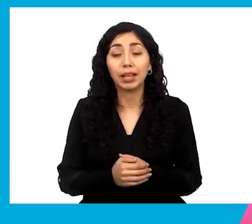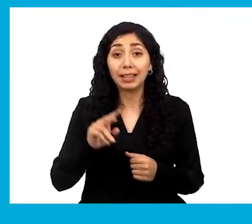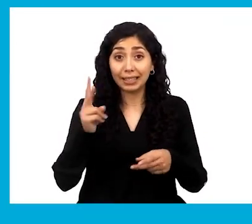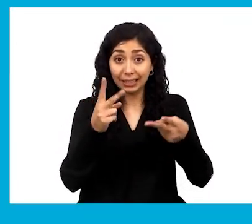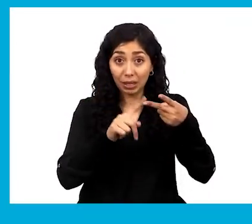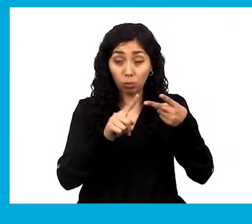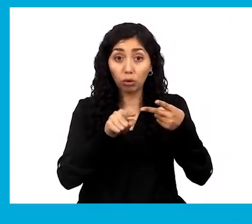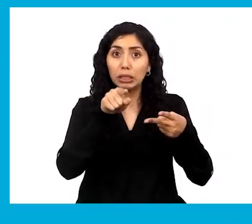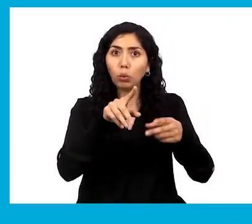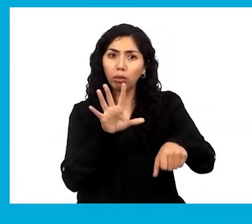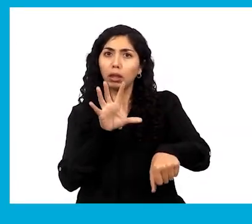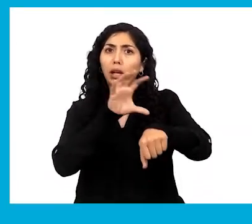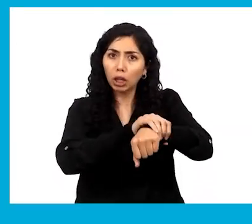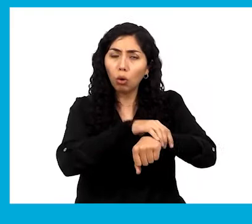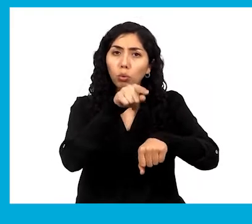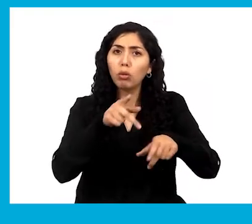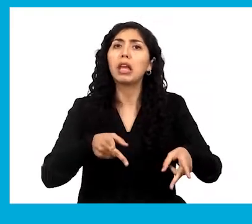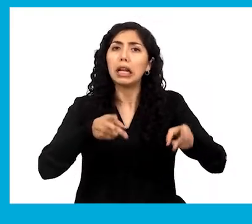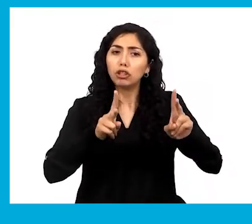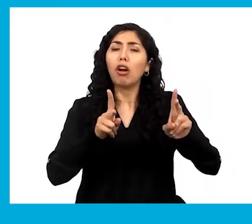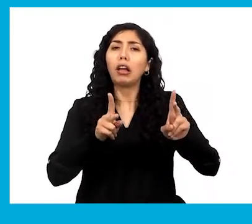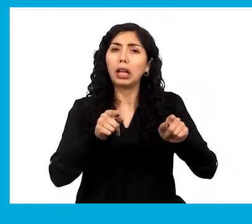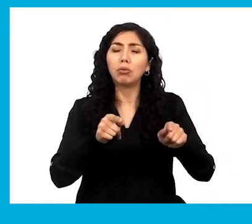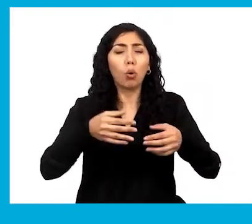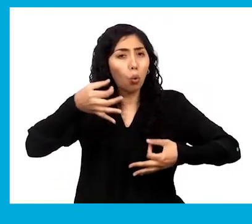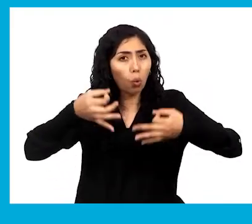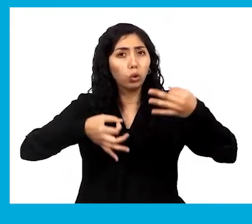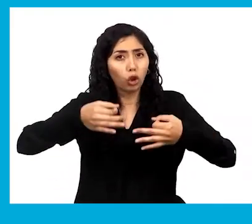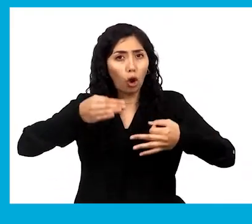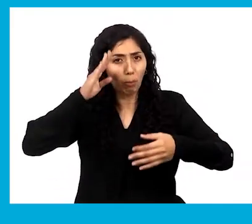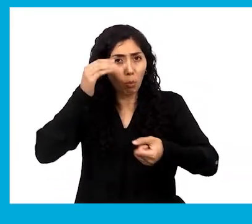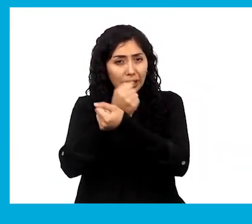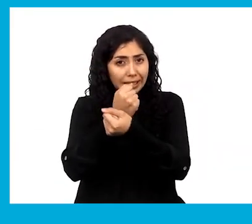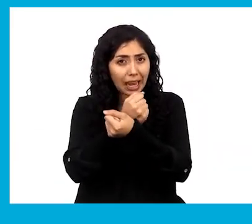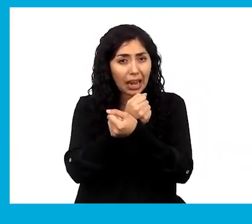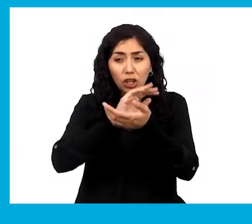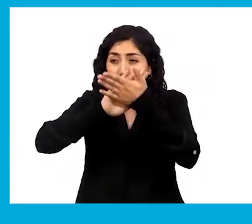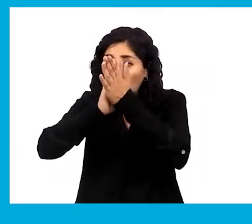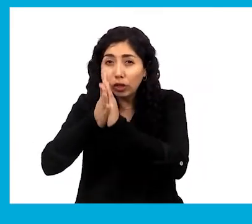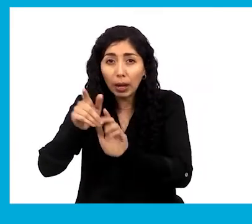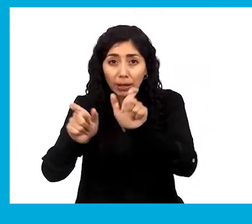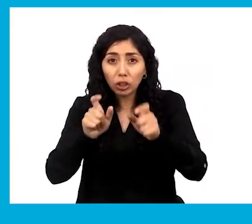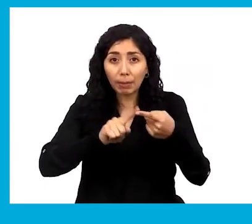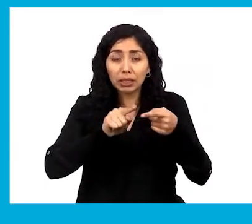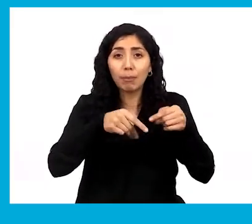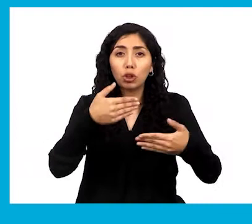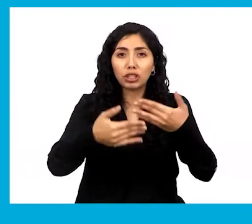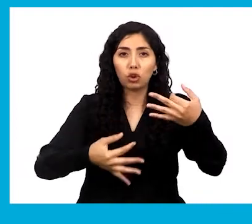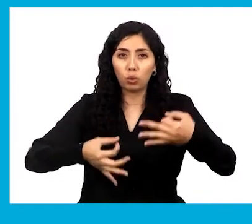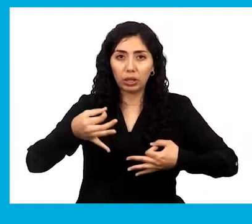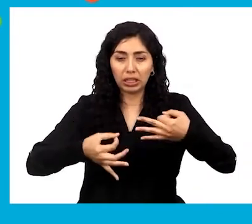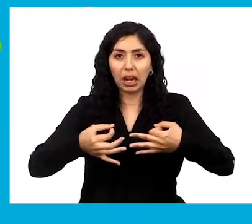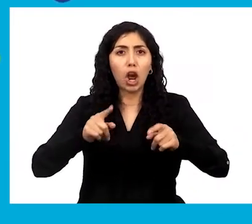eso. Segundo, si eres detenido, tienes derecho a ser tratado de manera justa por las policías y por todos los intervinientes en el